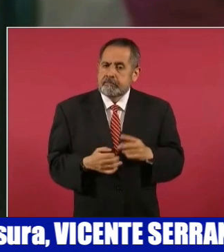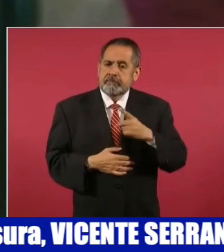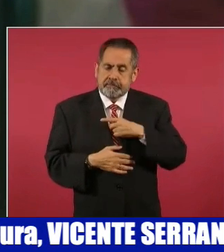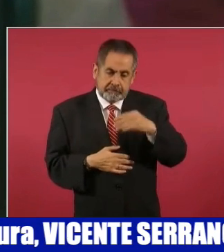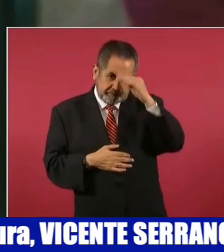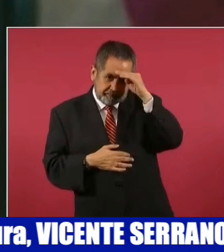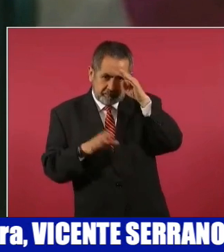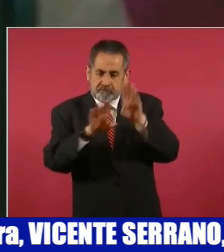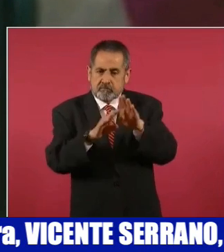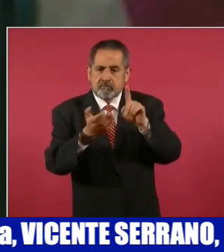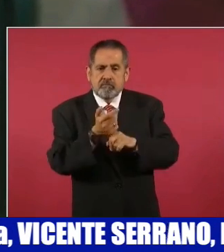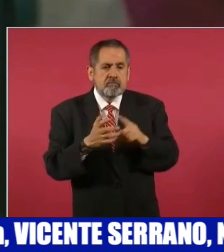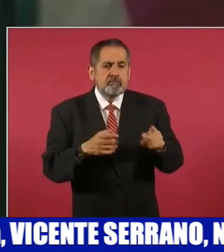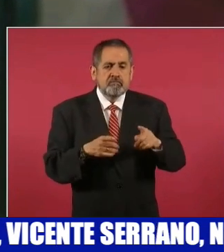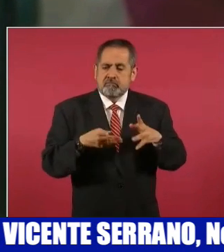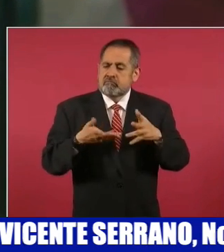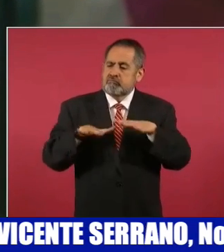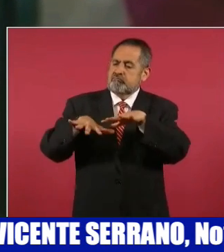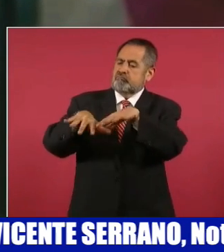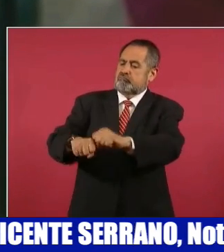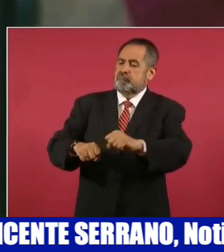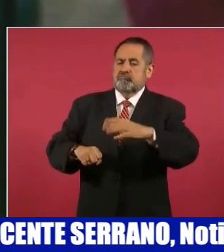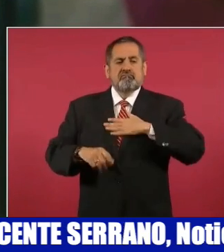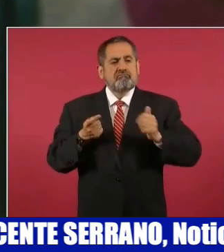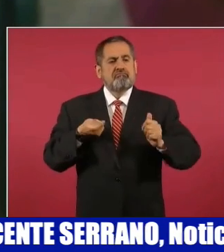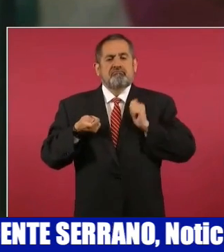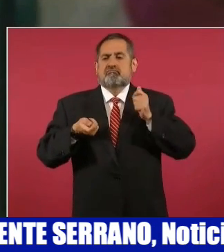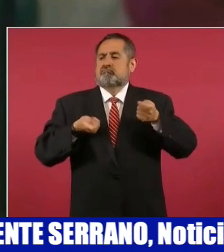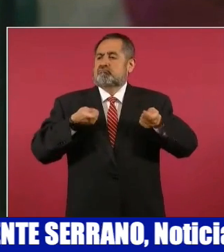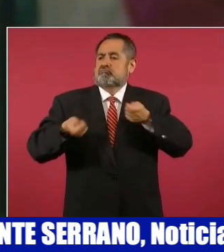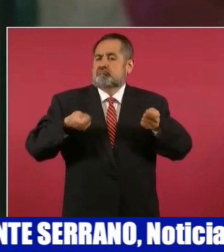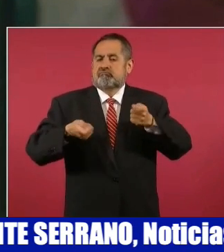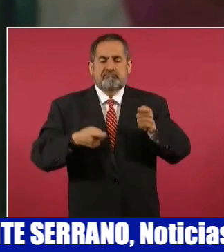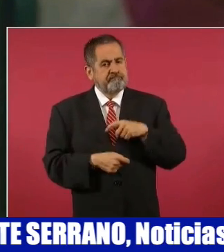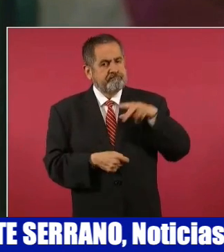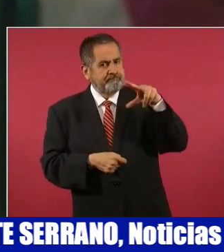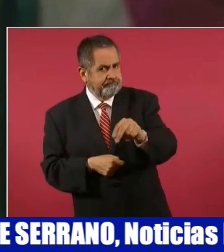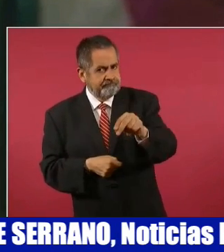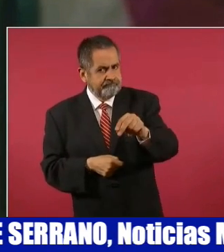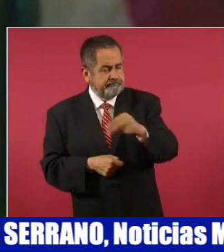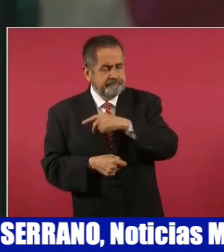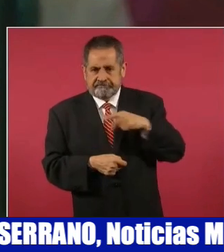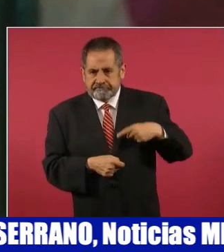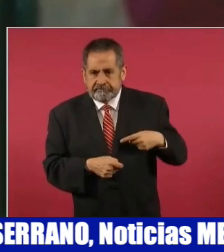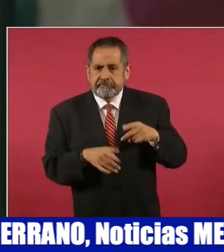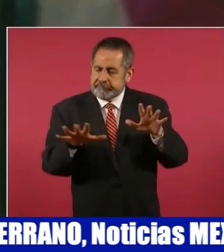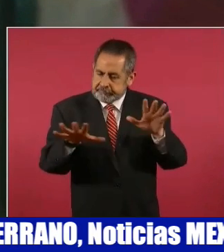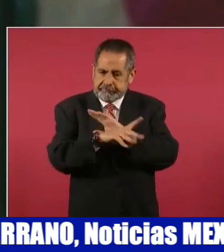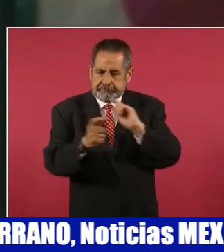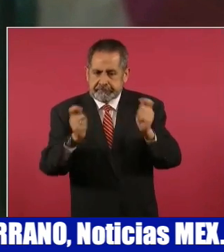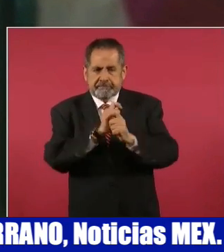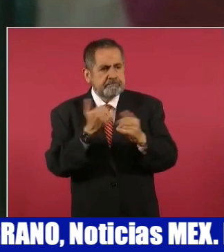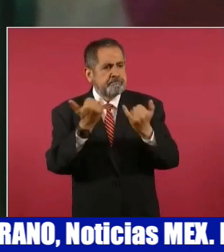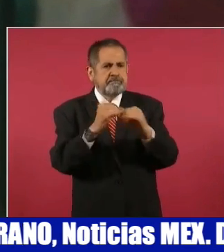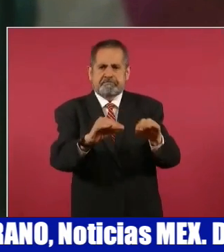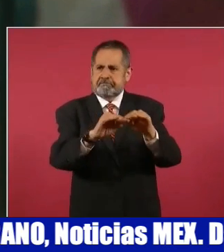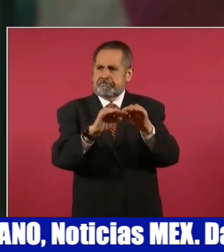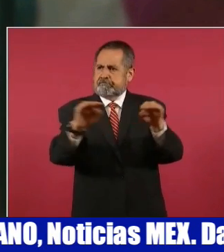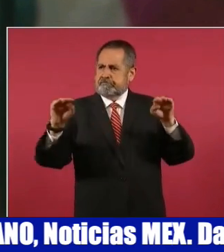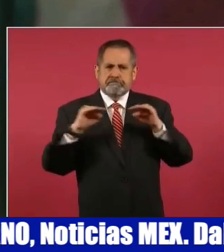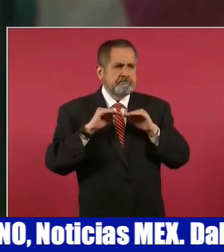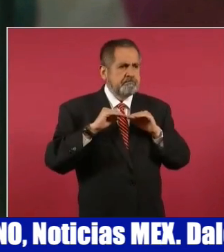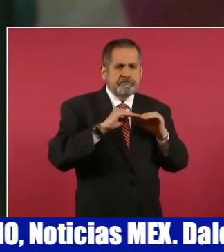por descolonizar la cultura supremacista y promover en cambio una horizontalidad,